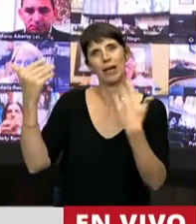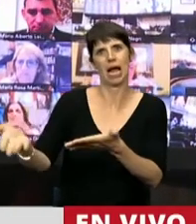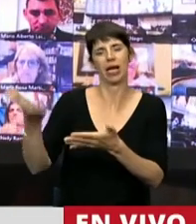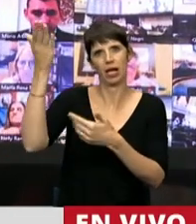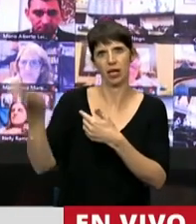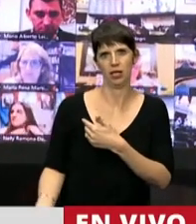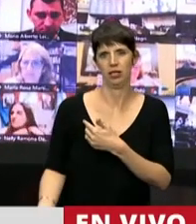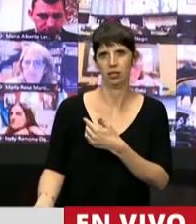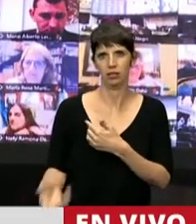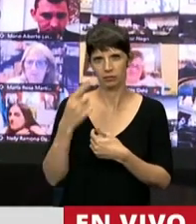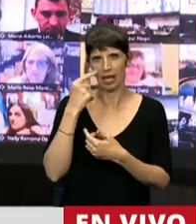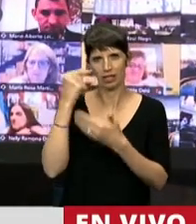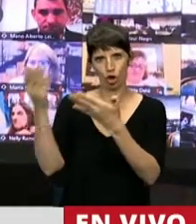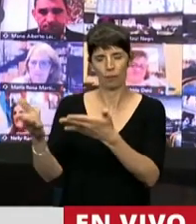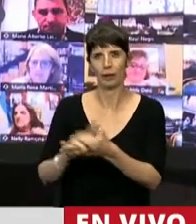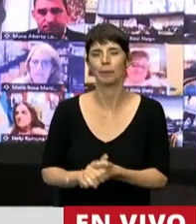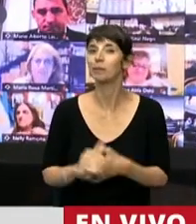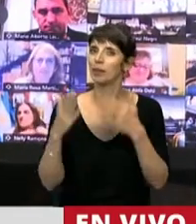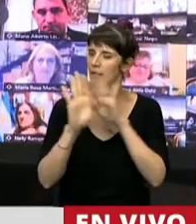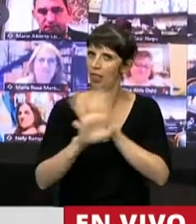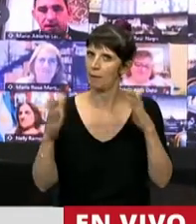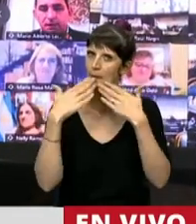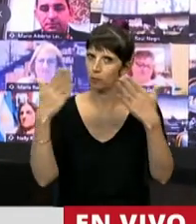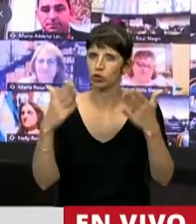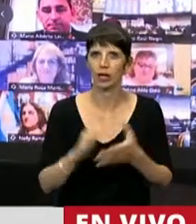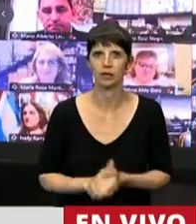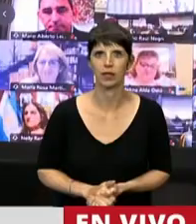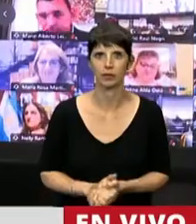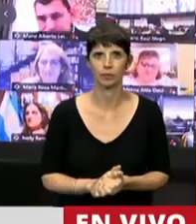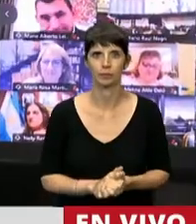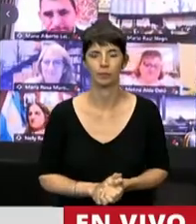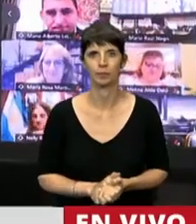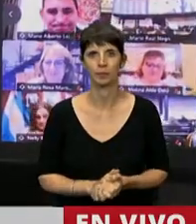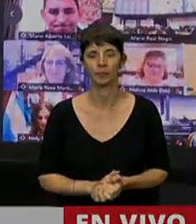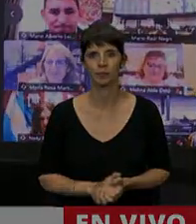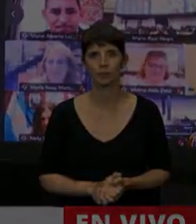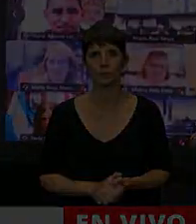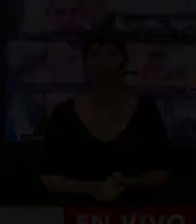a don Ángel Vicente Peñalosa. Nada más, muchísimas gracias. Gracias, gracias Sergio.